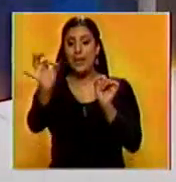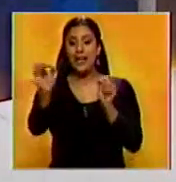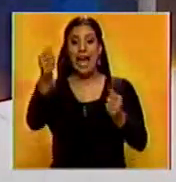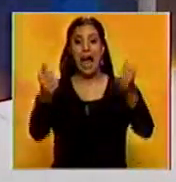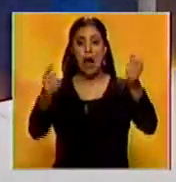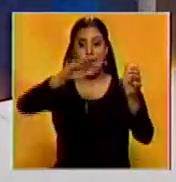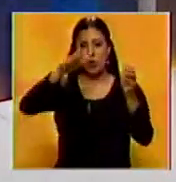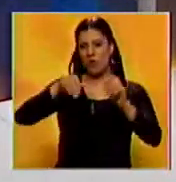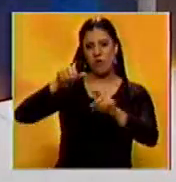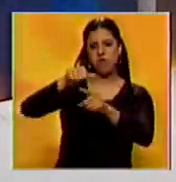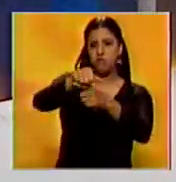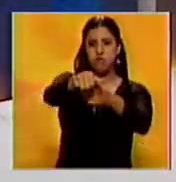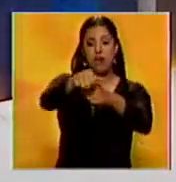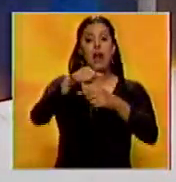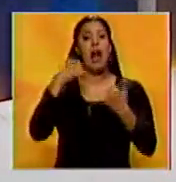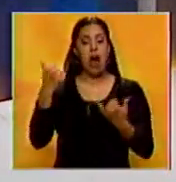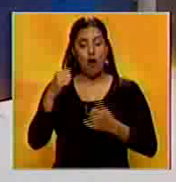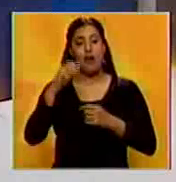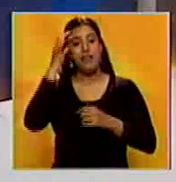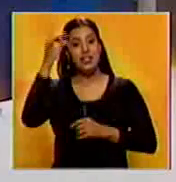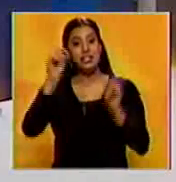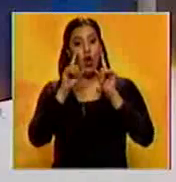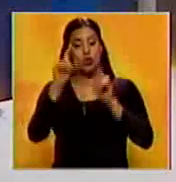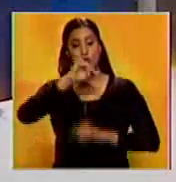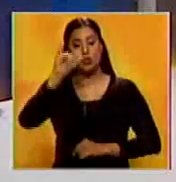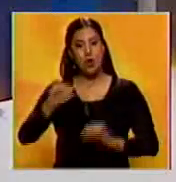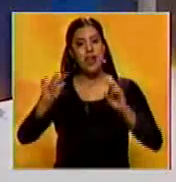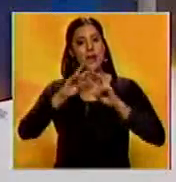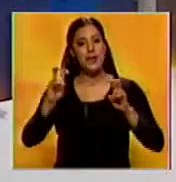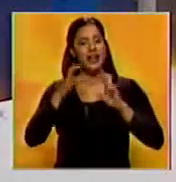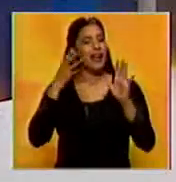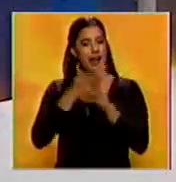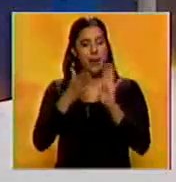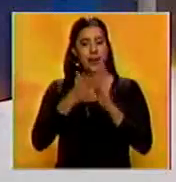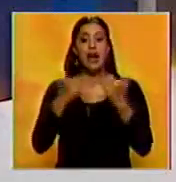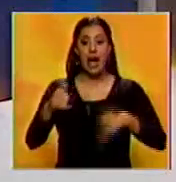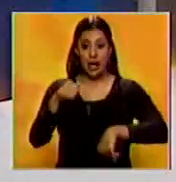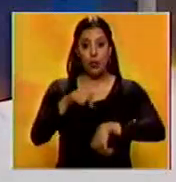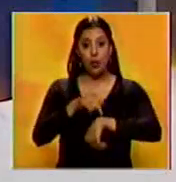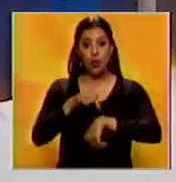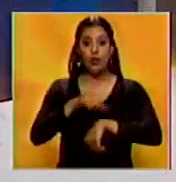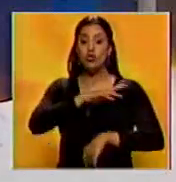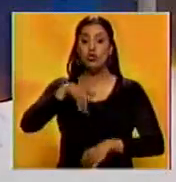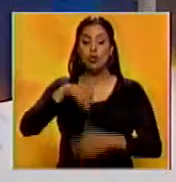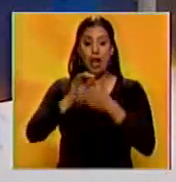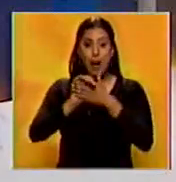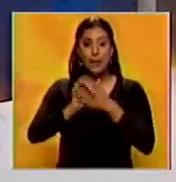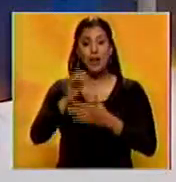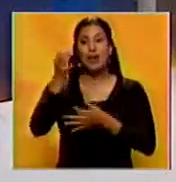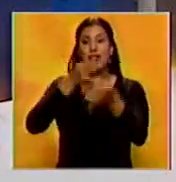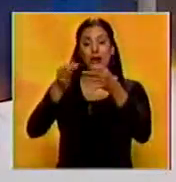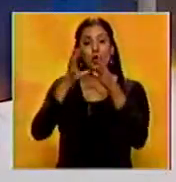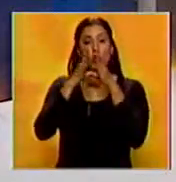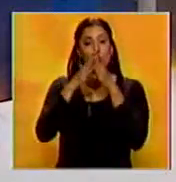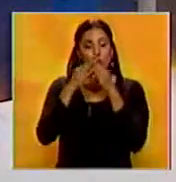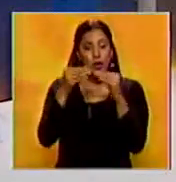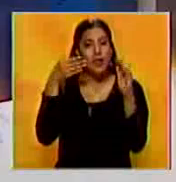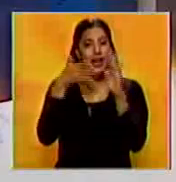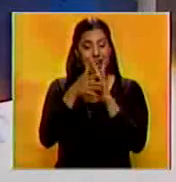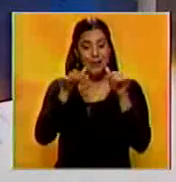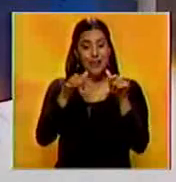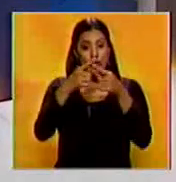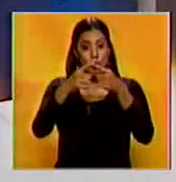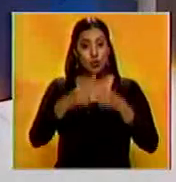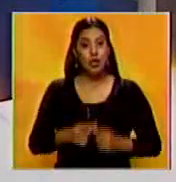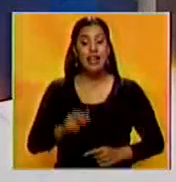fiscal 11 del Zulia investigará este hecho. A esta hora vamos a establecer un contacto con nuestro compañero José Leonardo Nava, quien nos dice que con